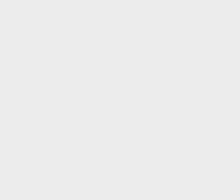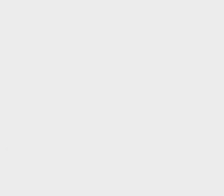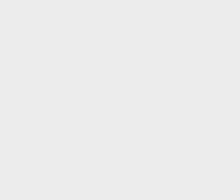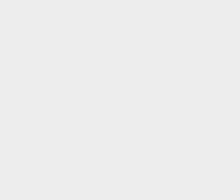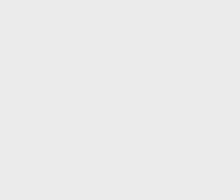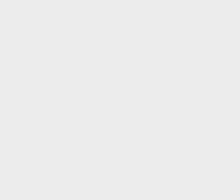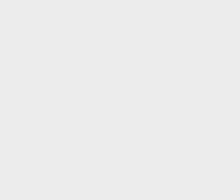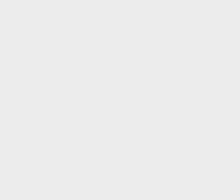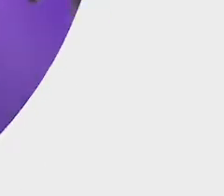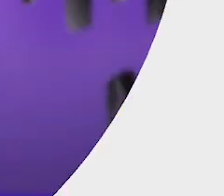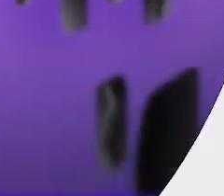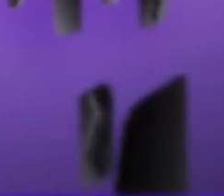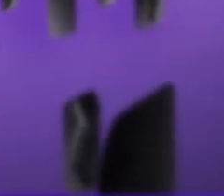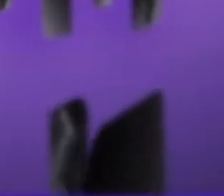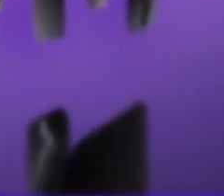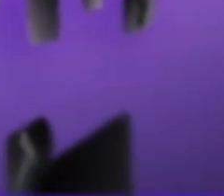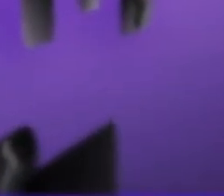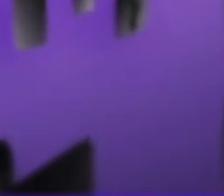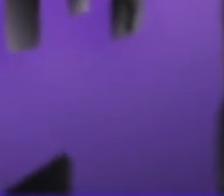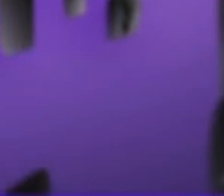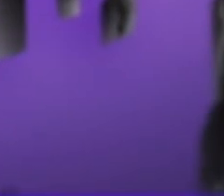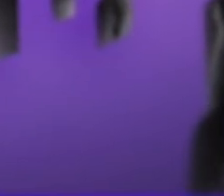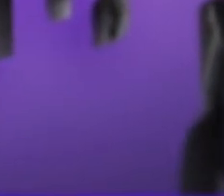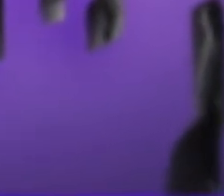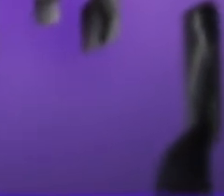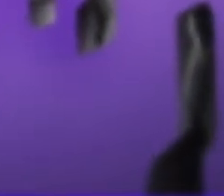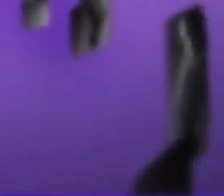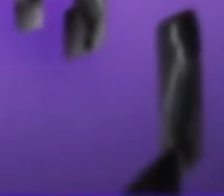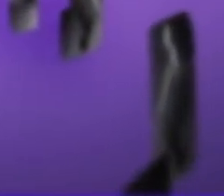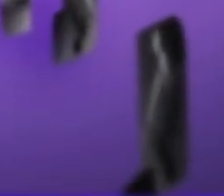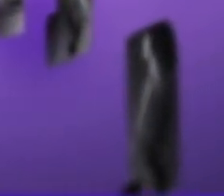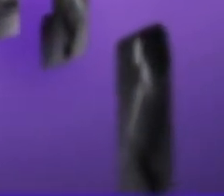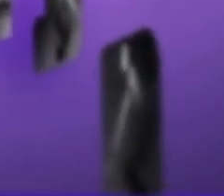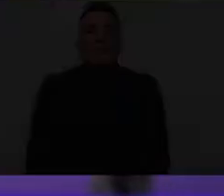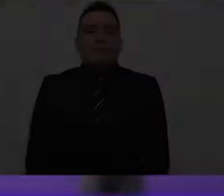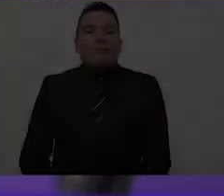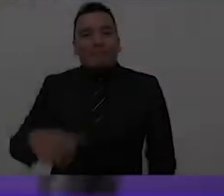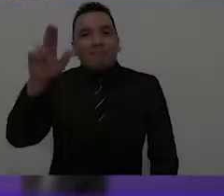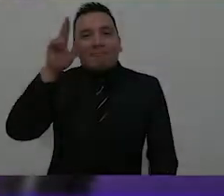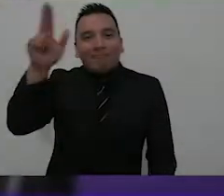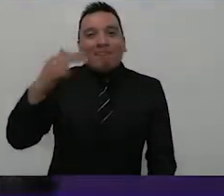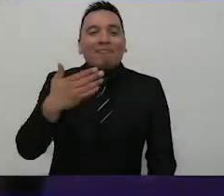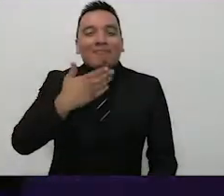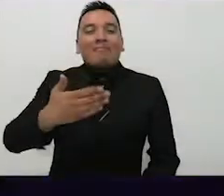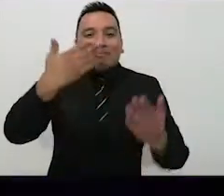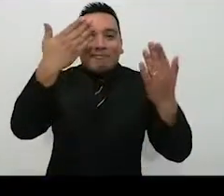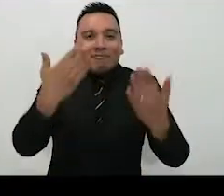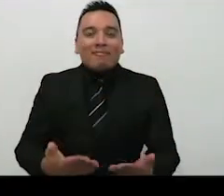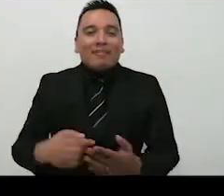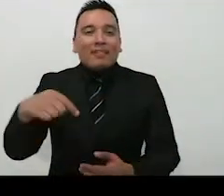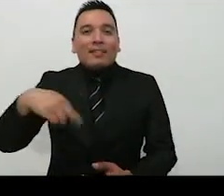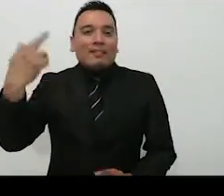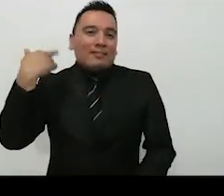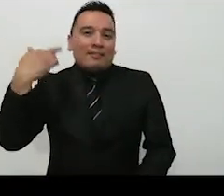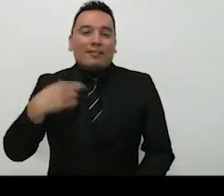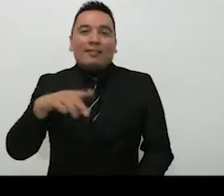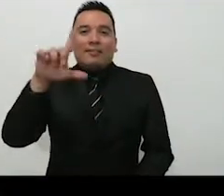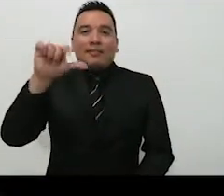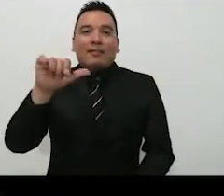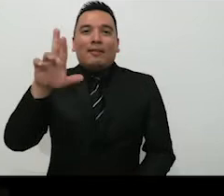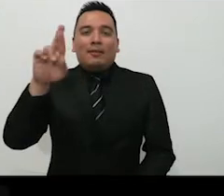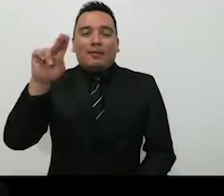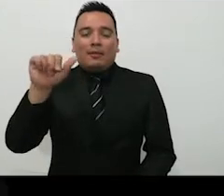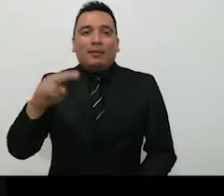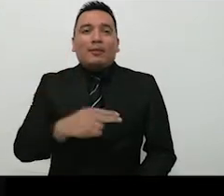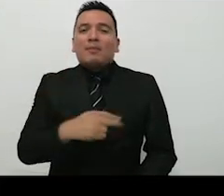Los temas democrático-electorales al alcance de la ciudadanía. Hola, ¿qué tal? Les damos la más cordial bienvenida a su programa La Urna.